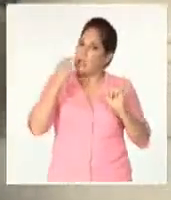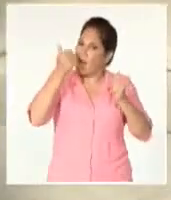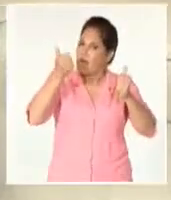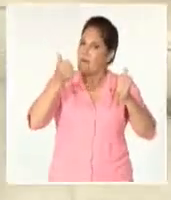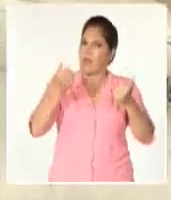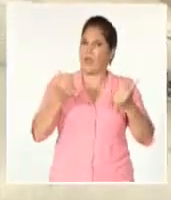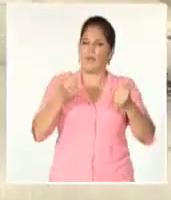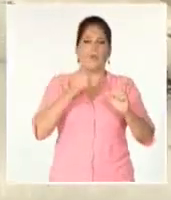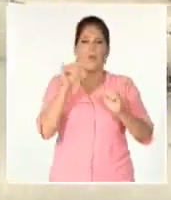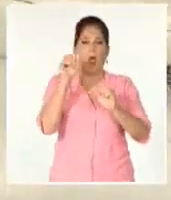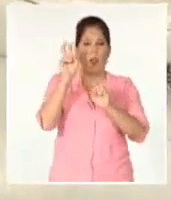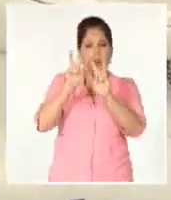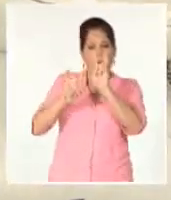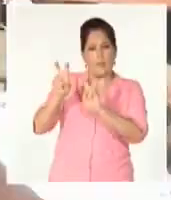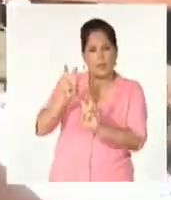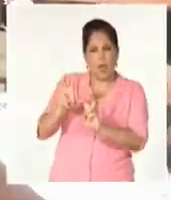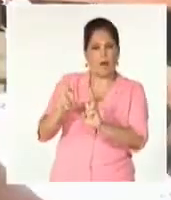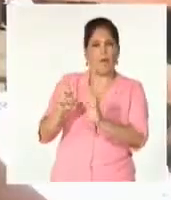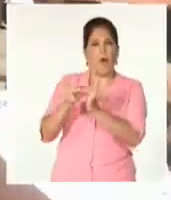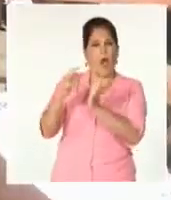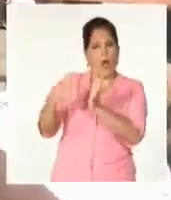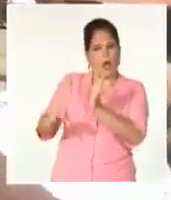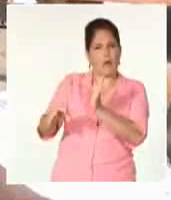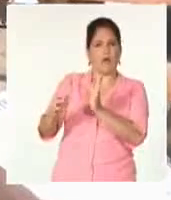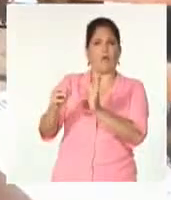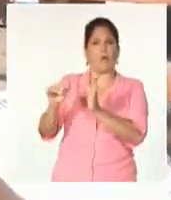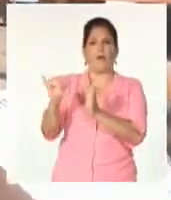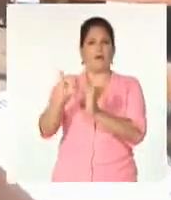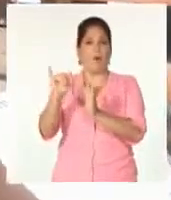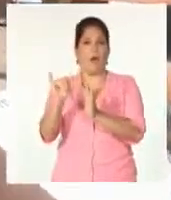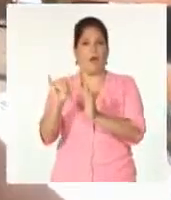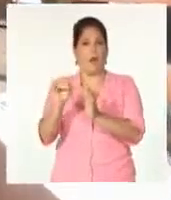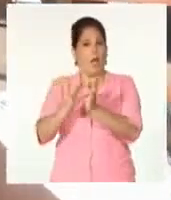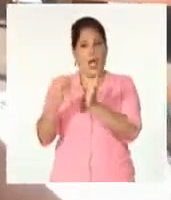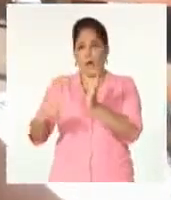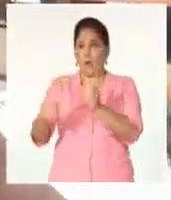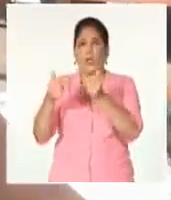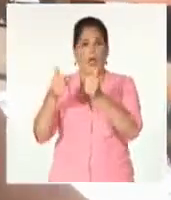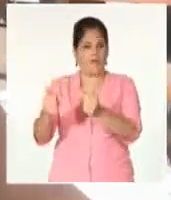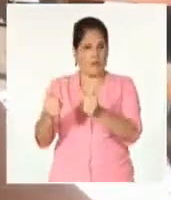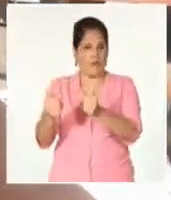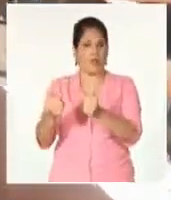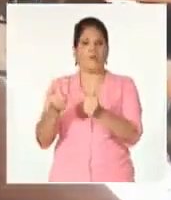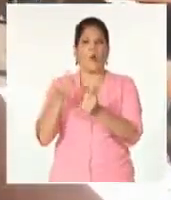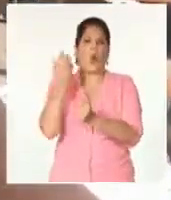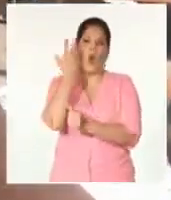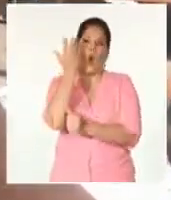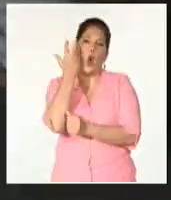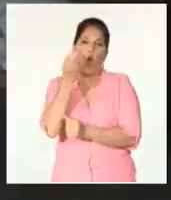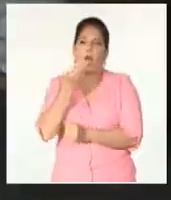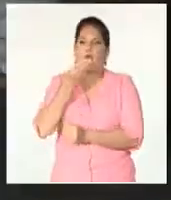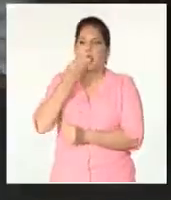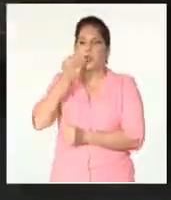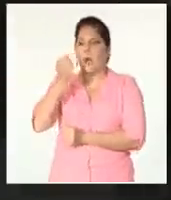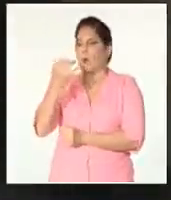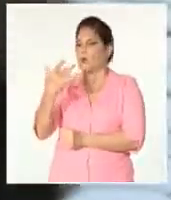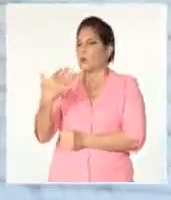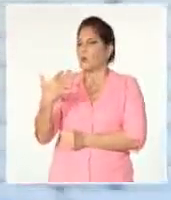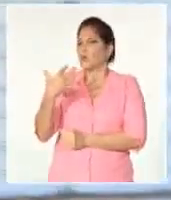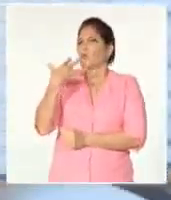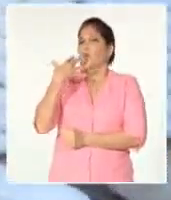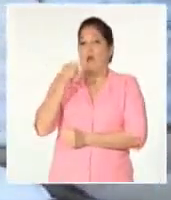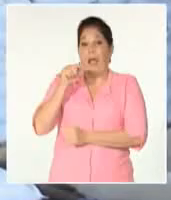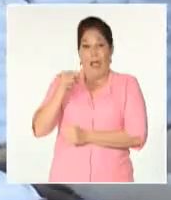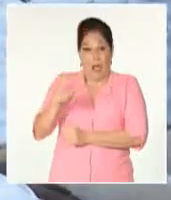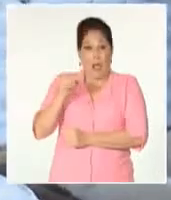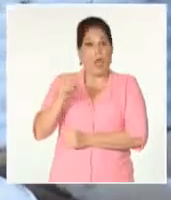en ello revisamos las características organolécticas, que es textura, color, sabor, olor. Son días en los